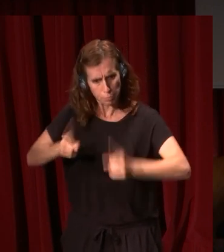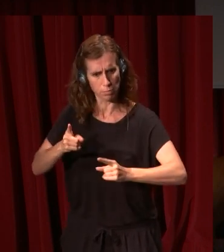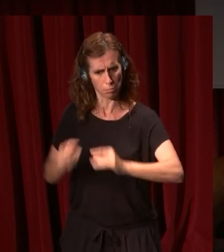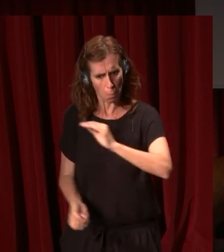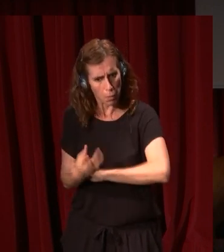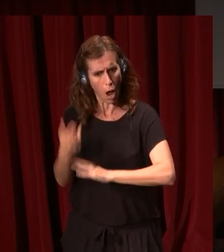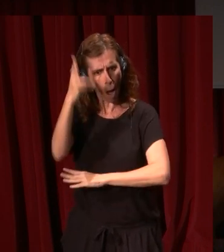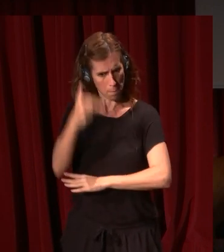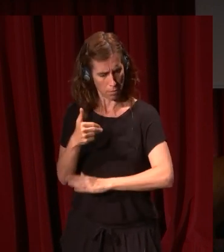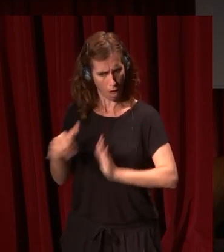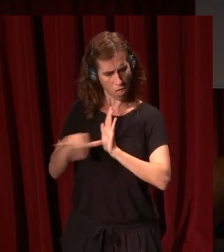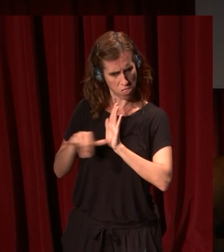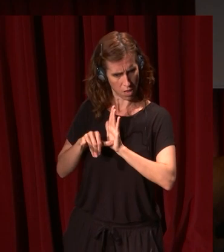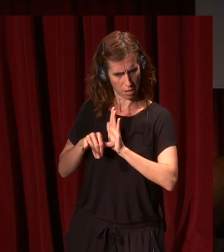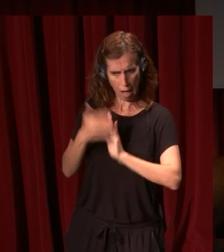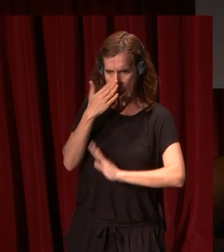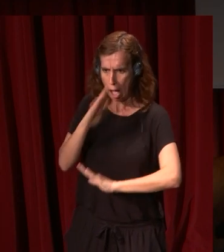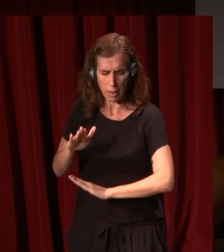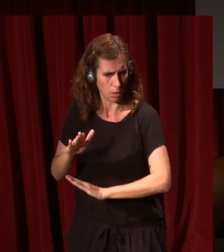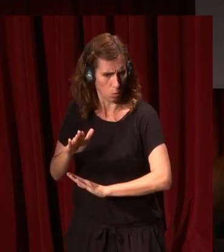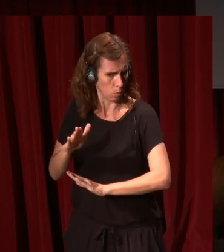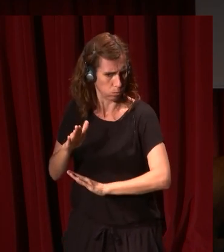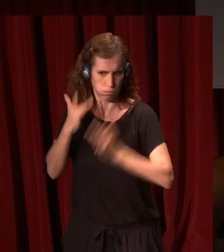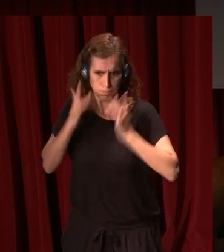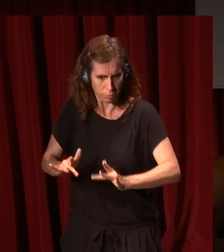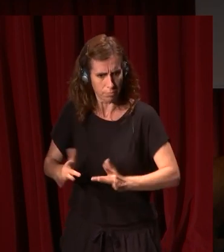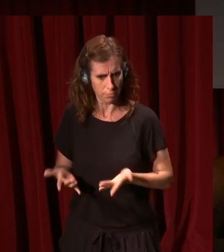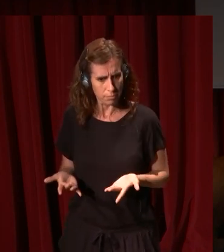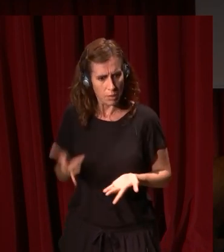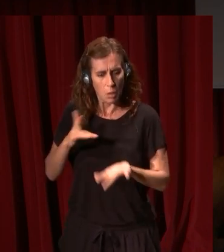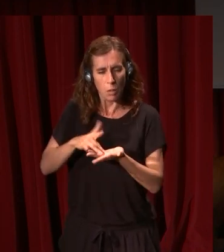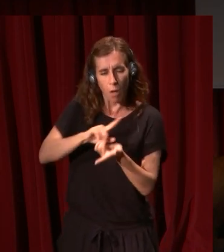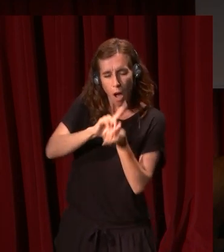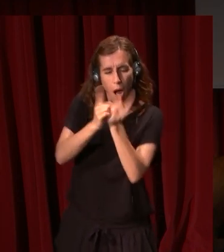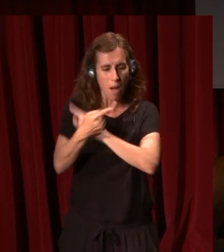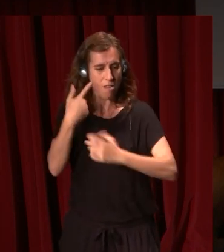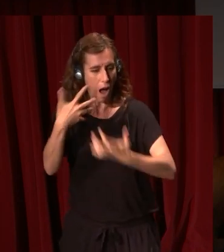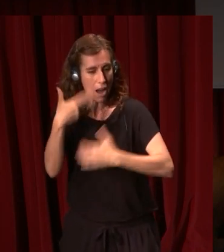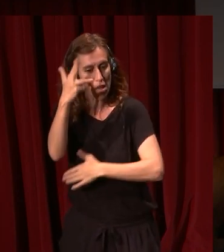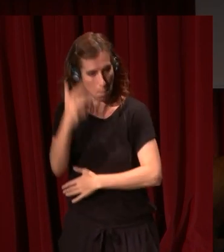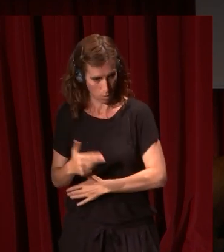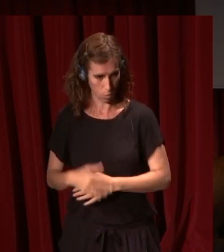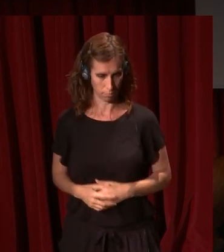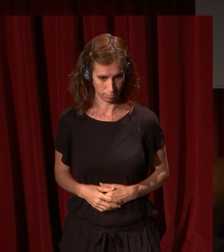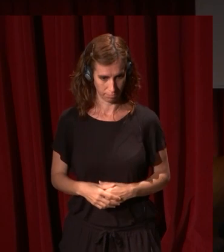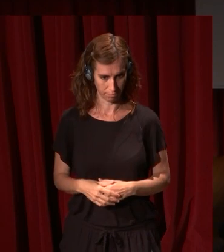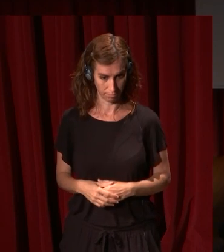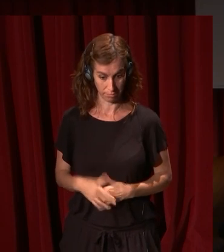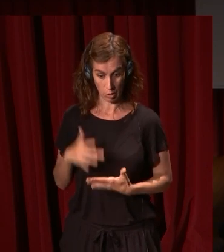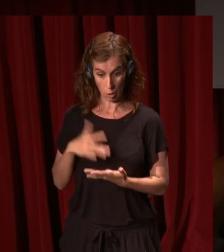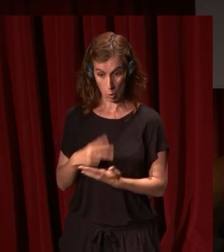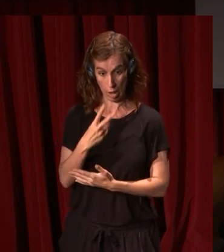interesante aproximarse a esto con actitud estética, digamos, y convertirlo en arte, en pintura. Cuando son dos